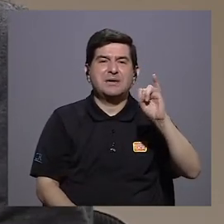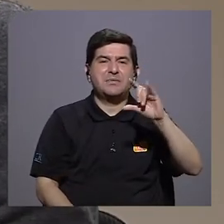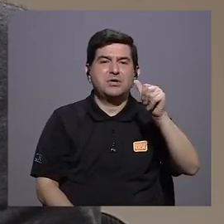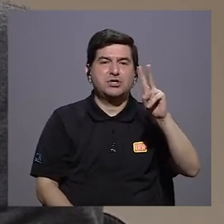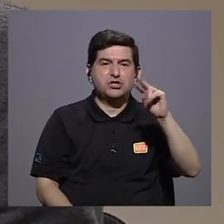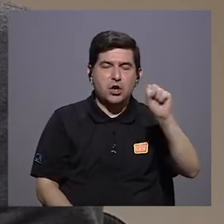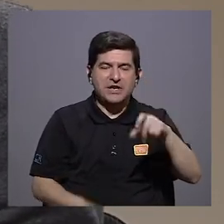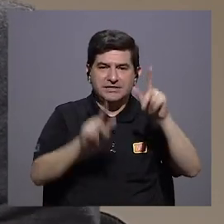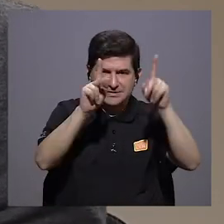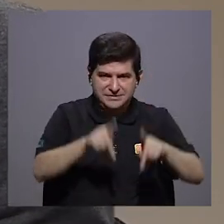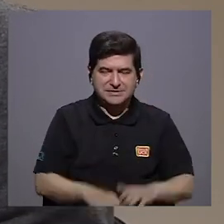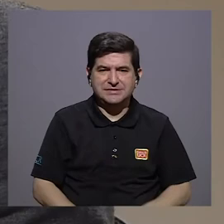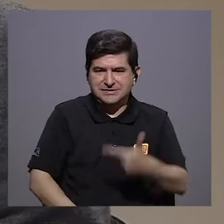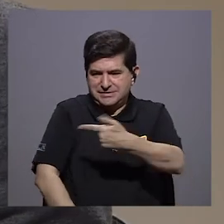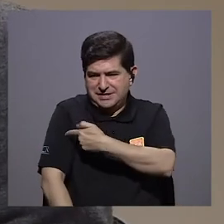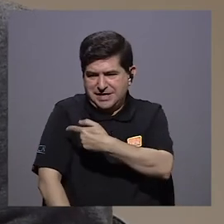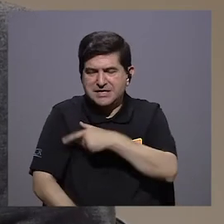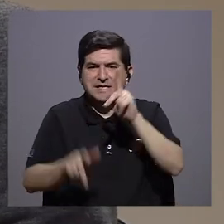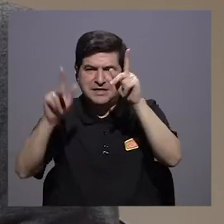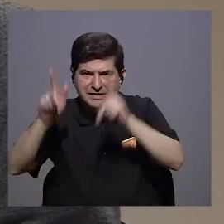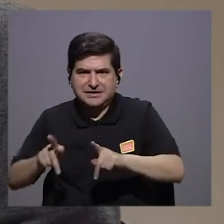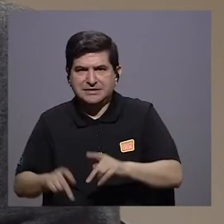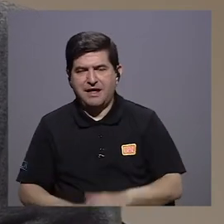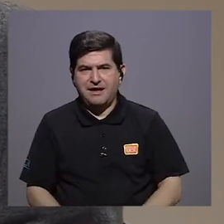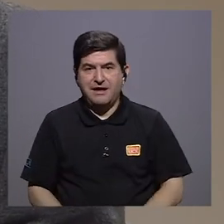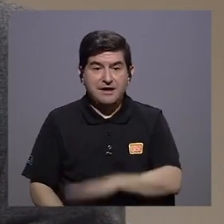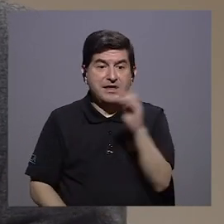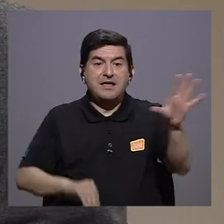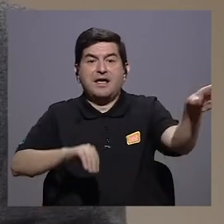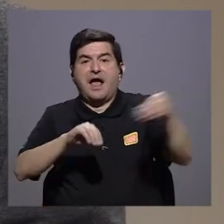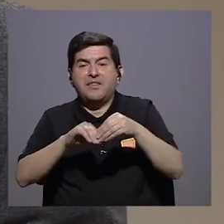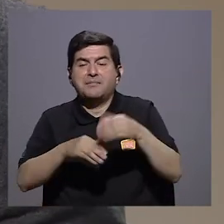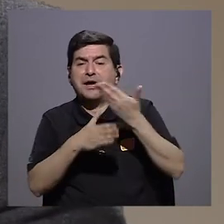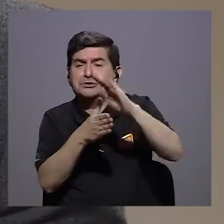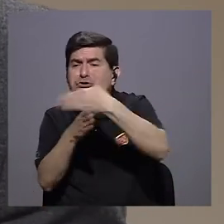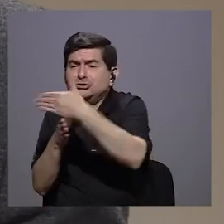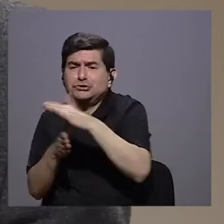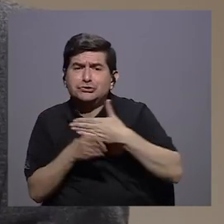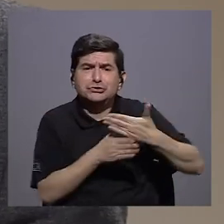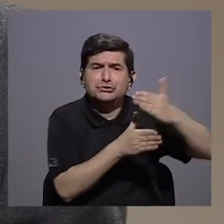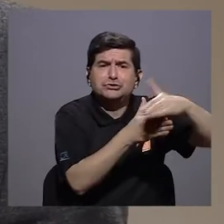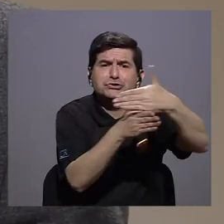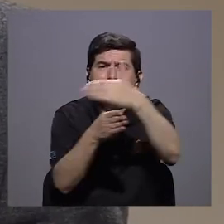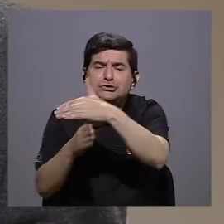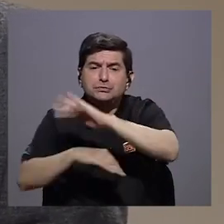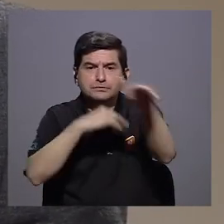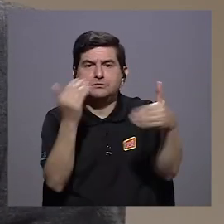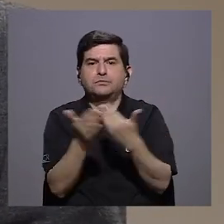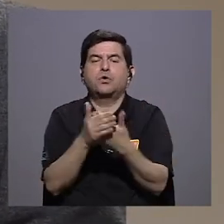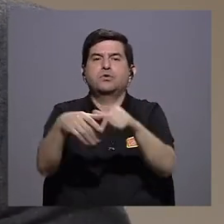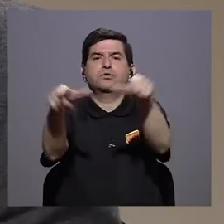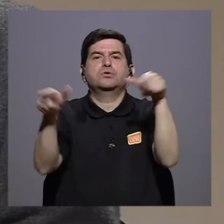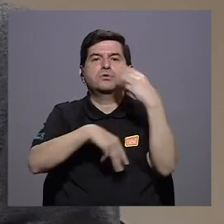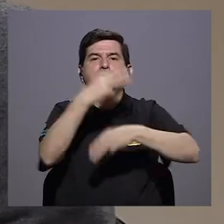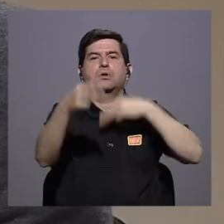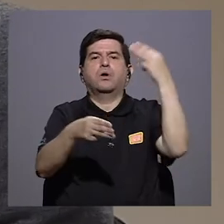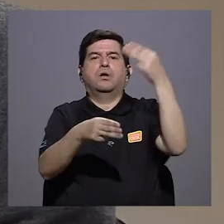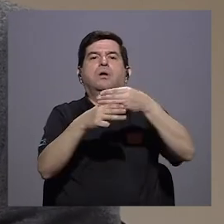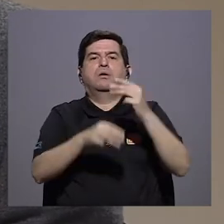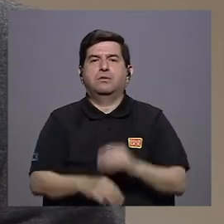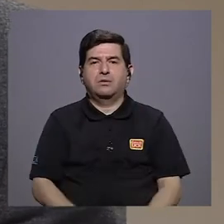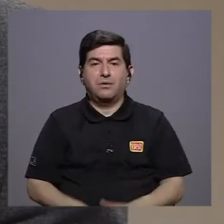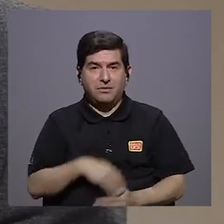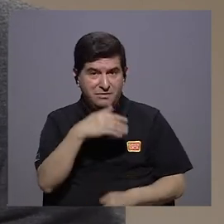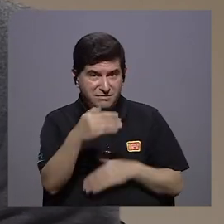personas, ¿verdad? Inyectar a la mayoría de gente posible, ¿verdad? Y además de eso, distribuirla, ¿verdad? Por todas las esquinas del mundo.